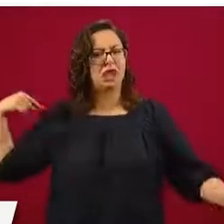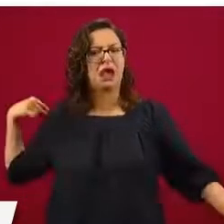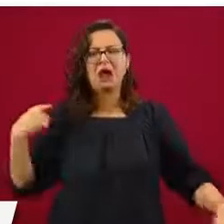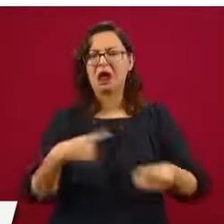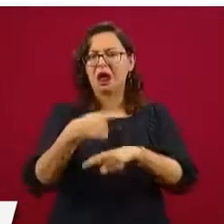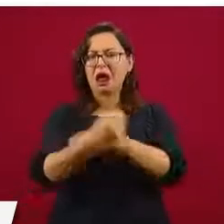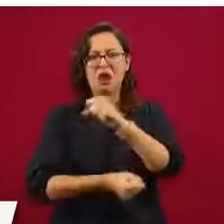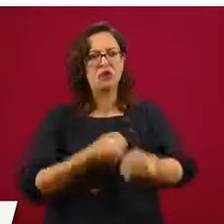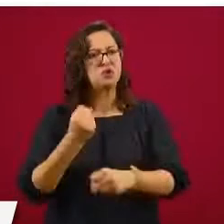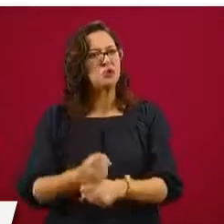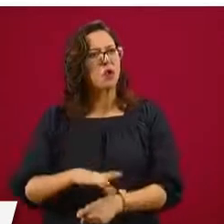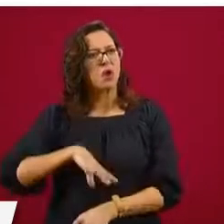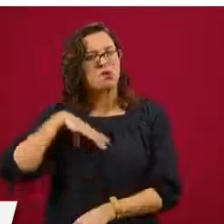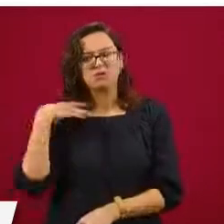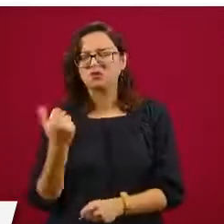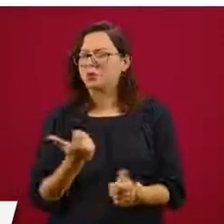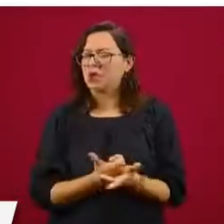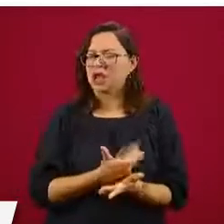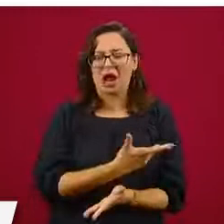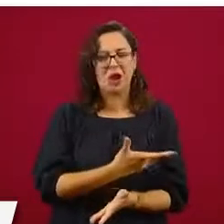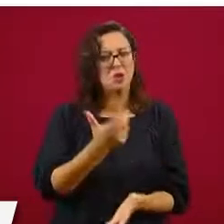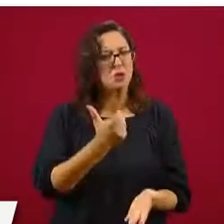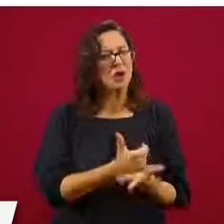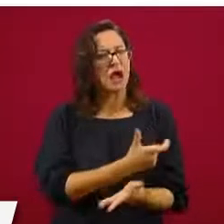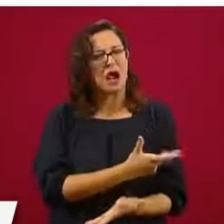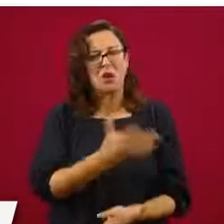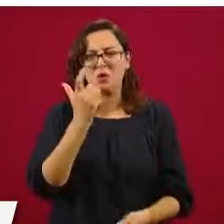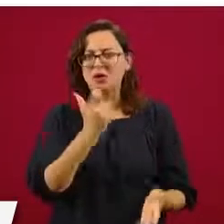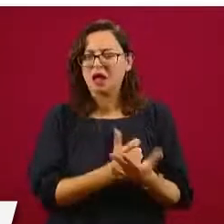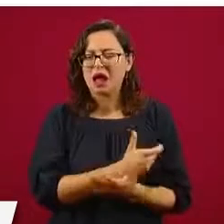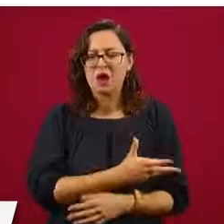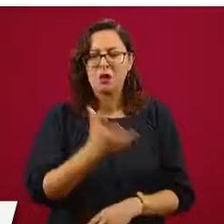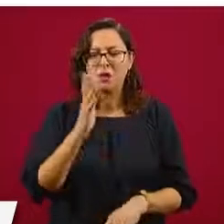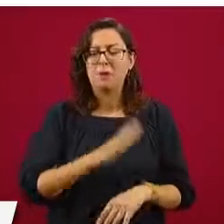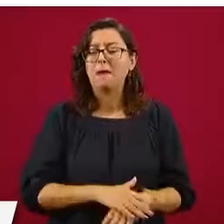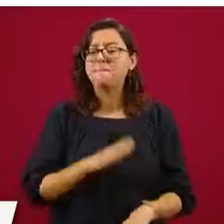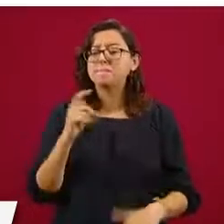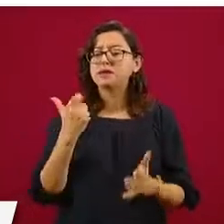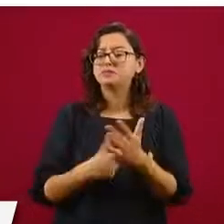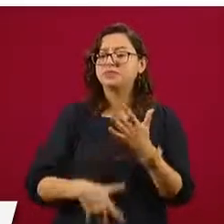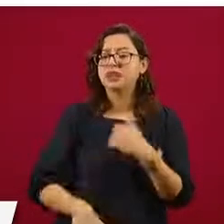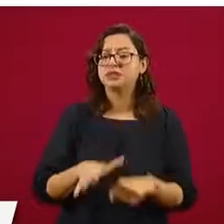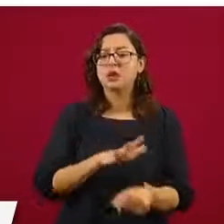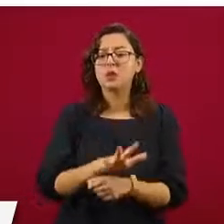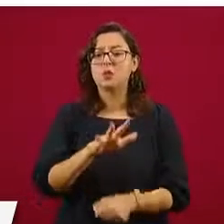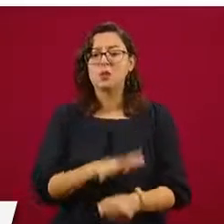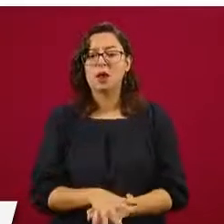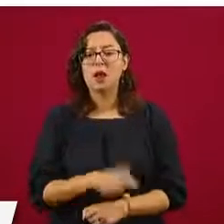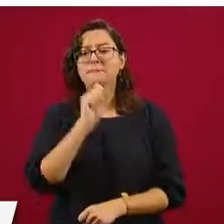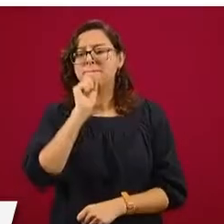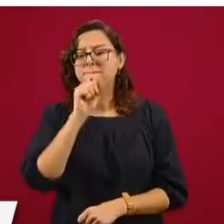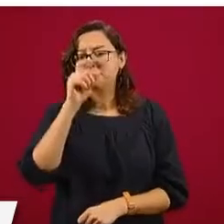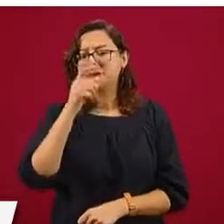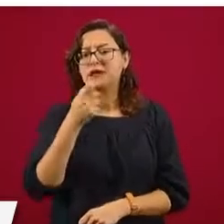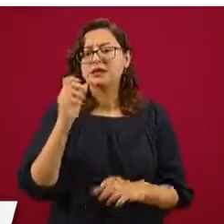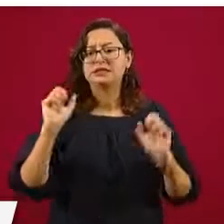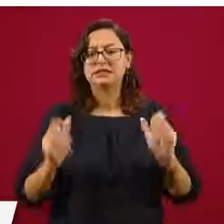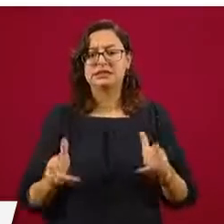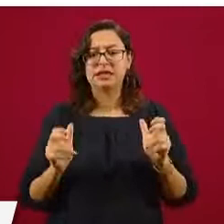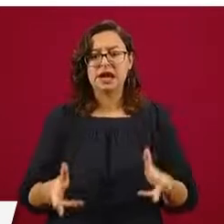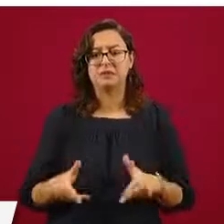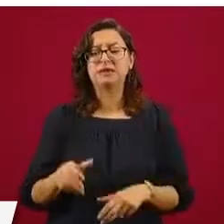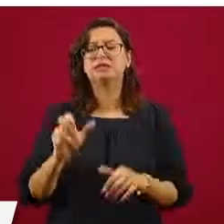dando bastante caro. Y la más económica también es de Franquicia Pemex para diésel, 18 pesos,